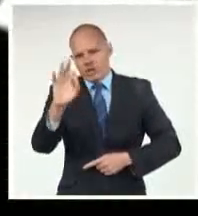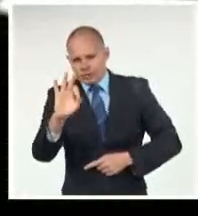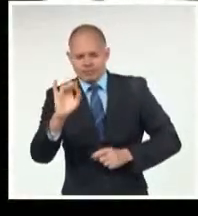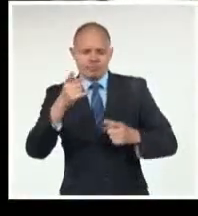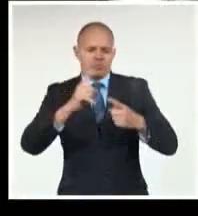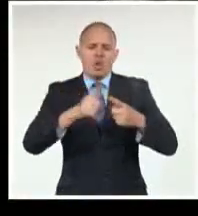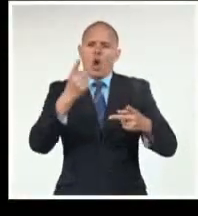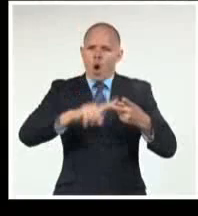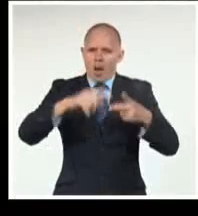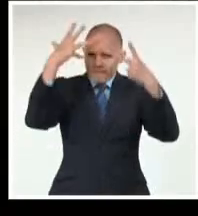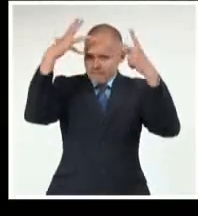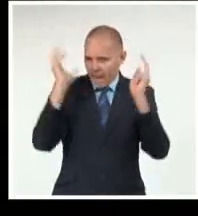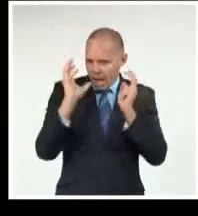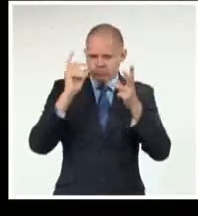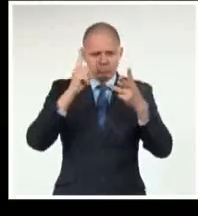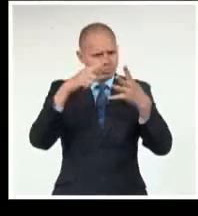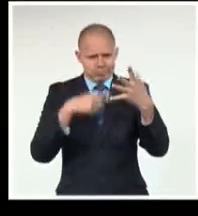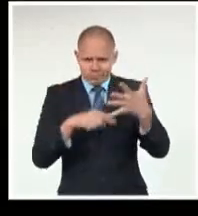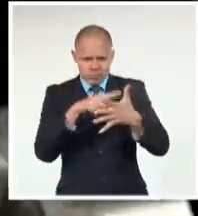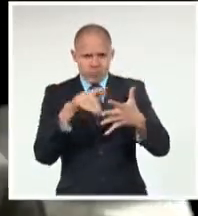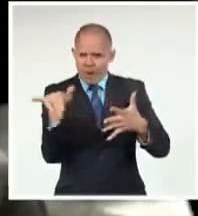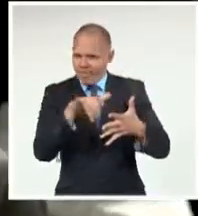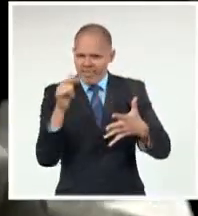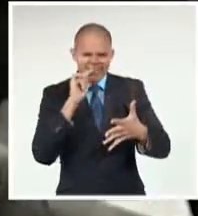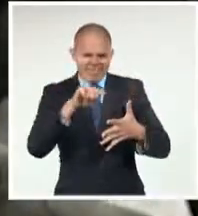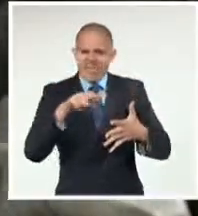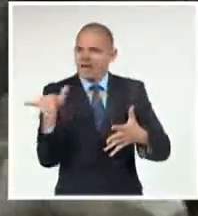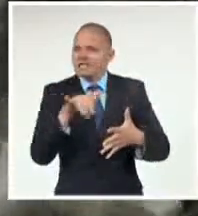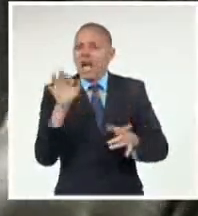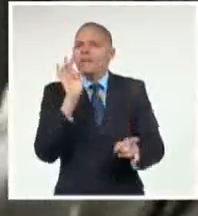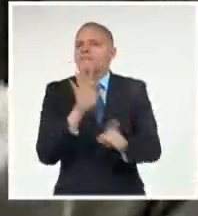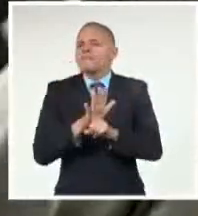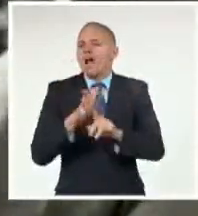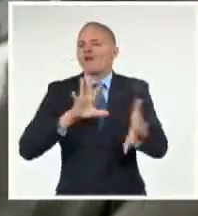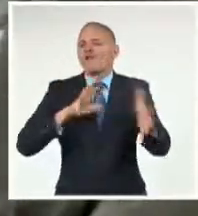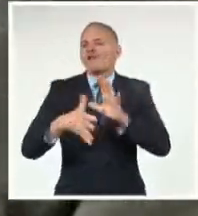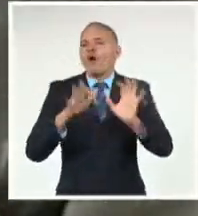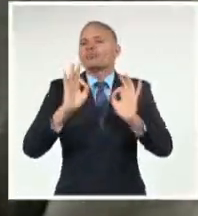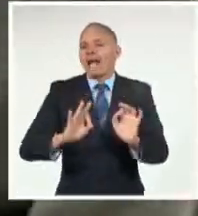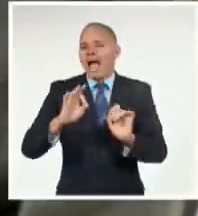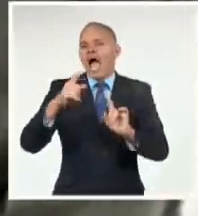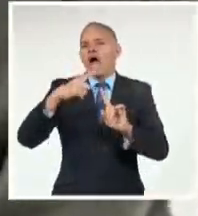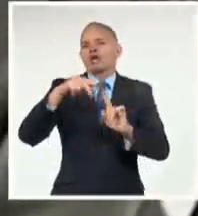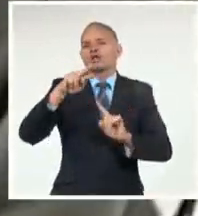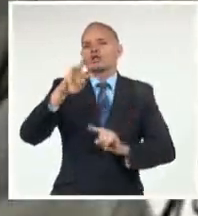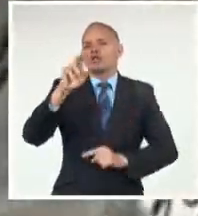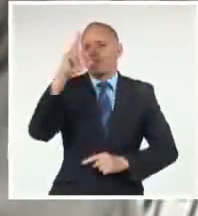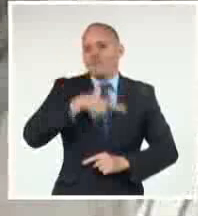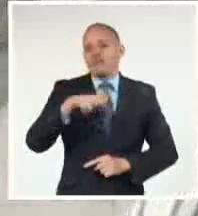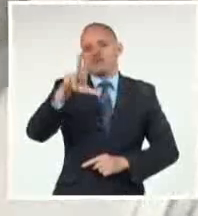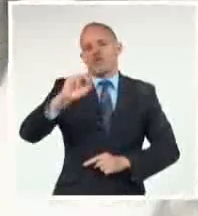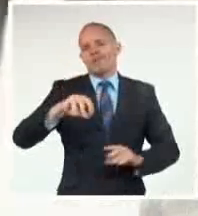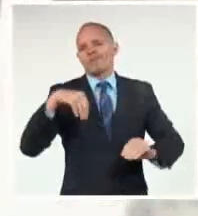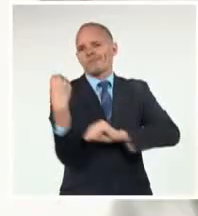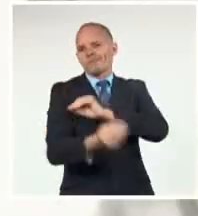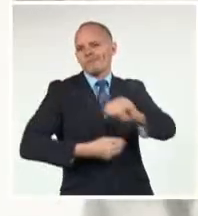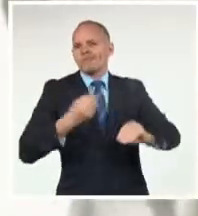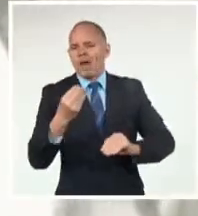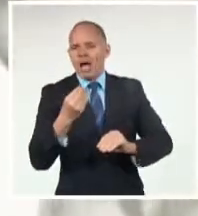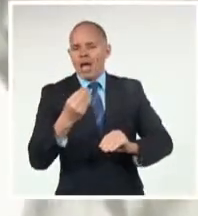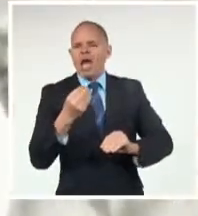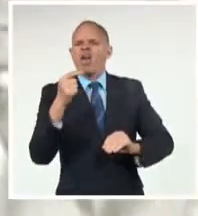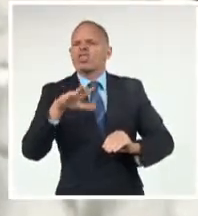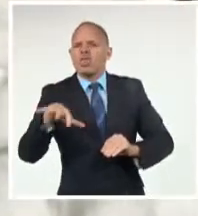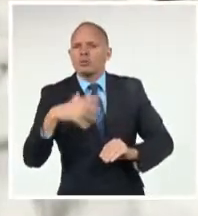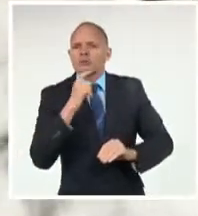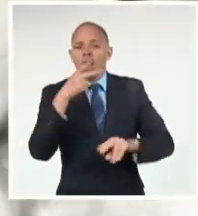Pablo y otros trovadores que iniciaron el movimiento, también, igual que el fenómeno se dio en La